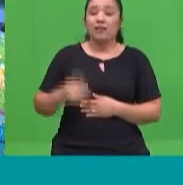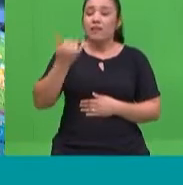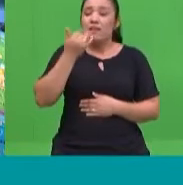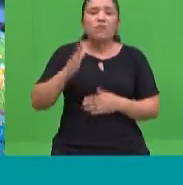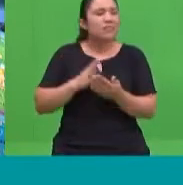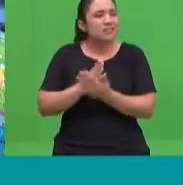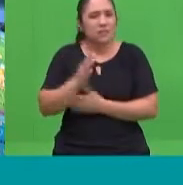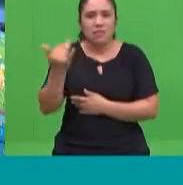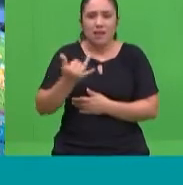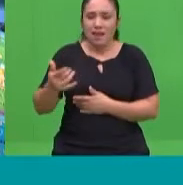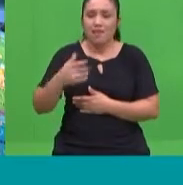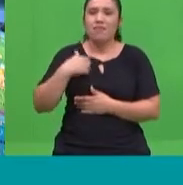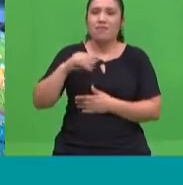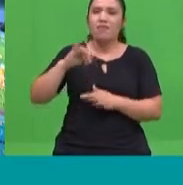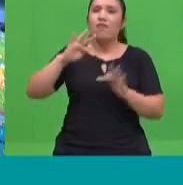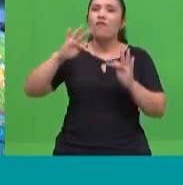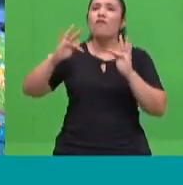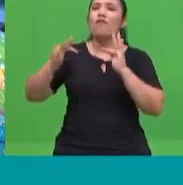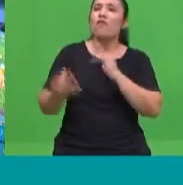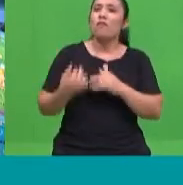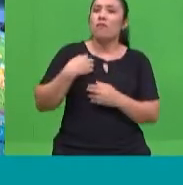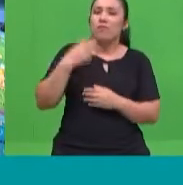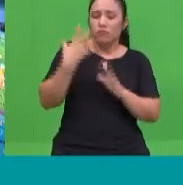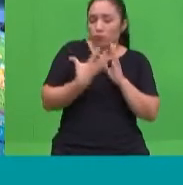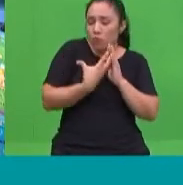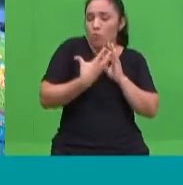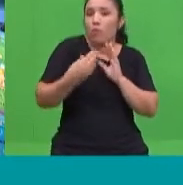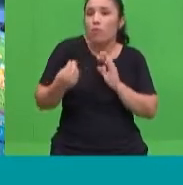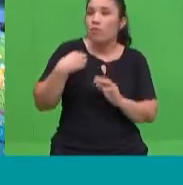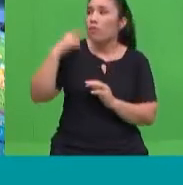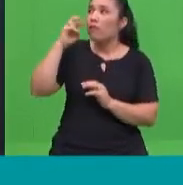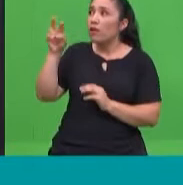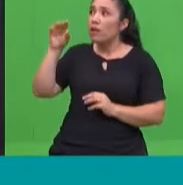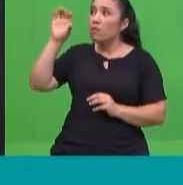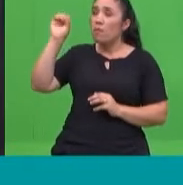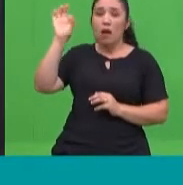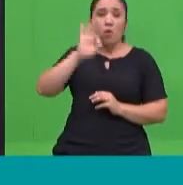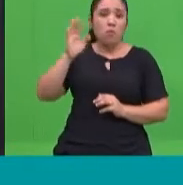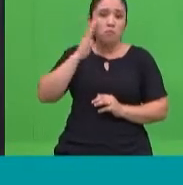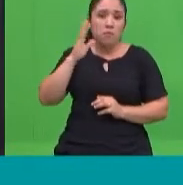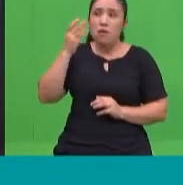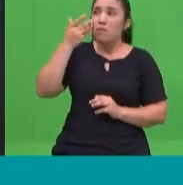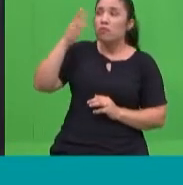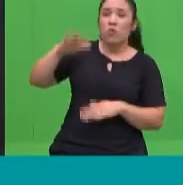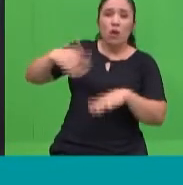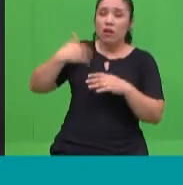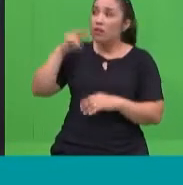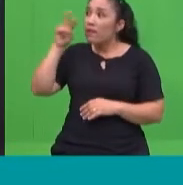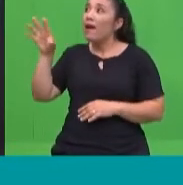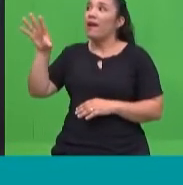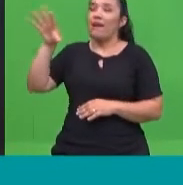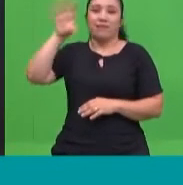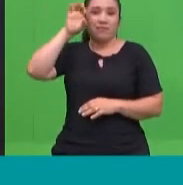modelo. Eso es sumamente importante para el niño, ¿verdad? Porque los adultos no solo estamos para cubrir sus necesidades materiales.